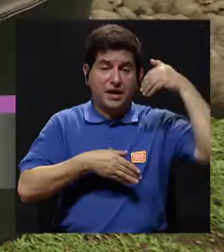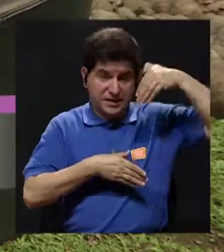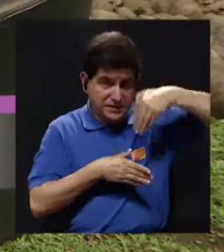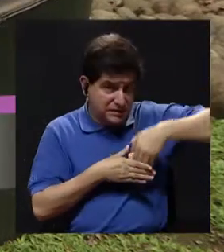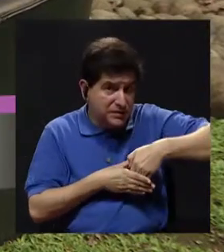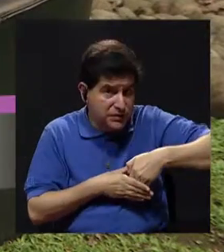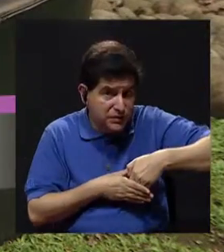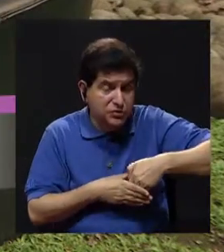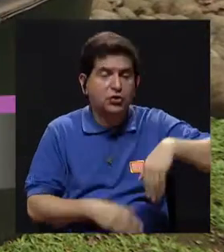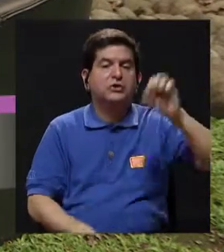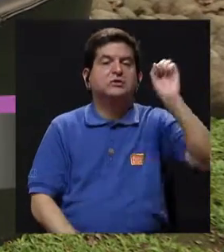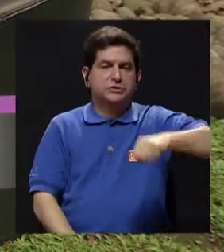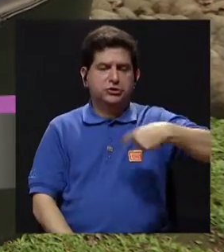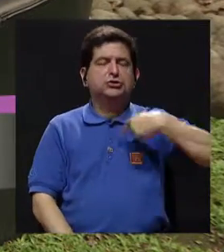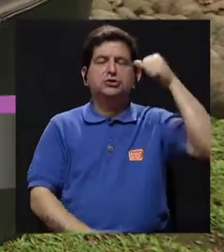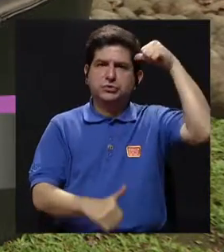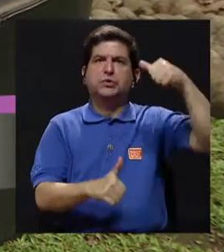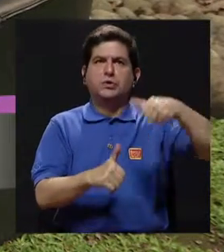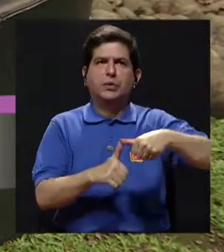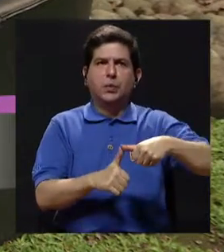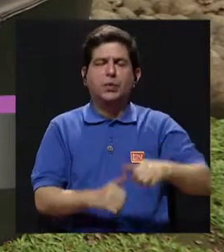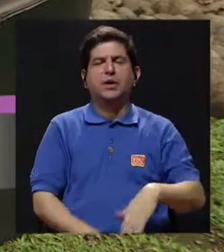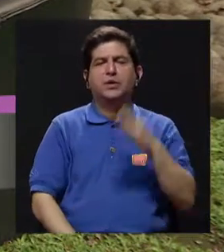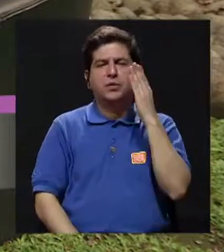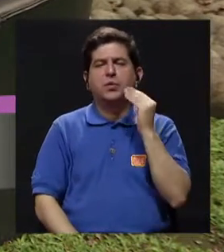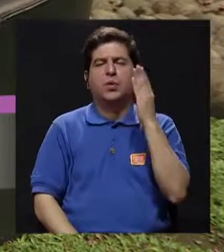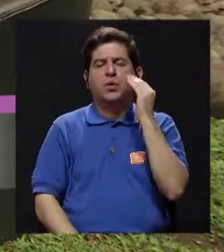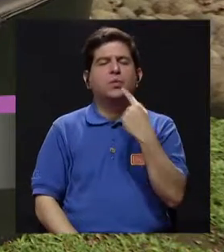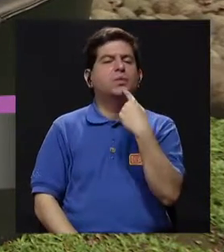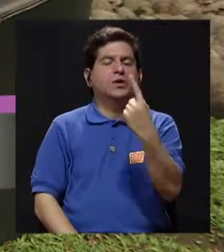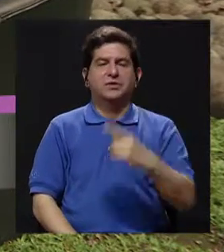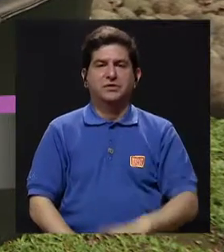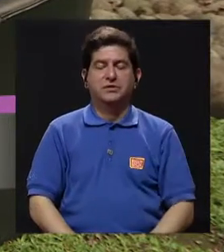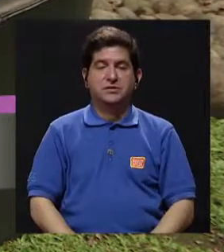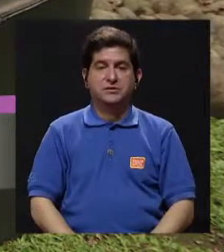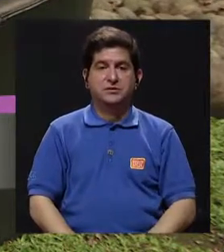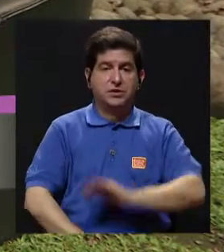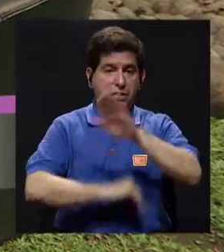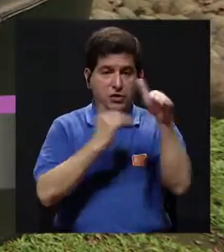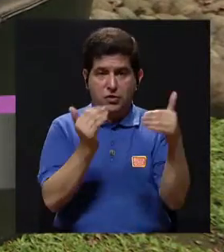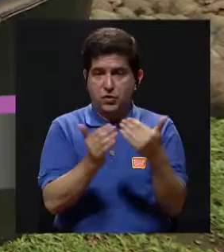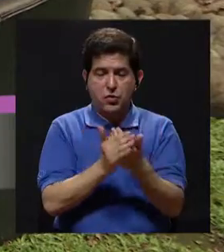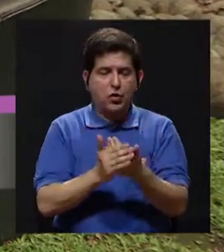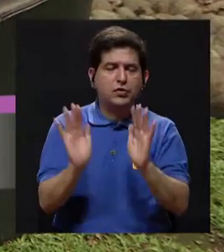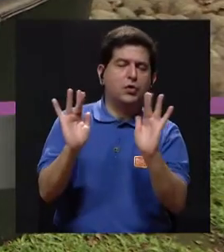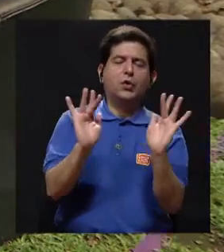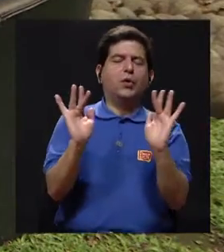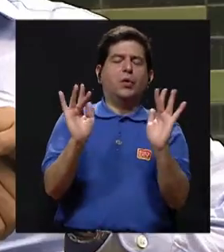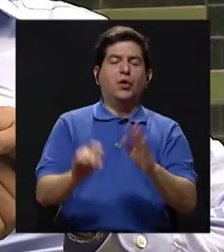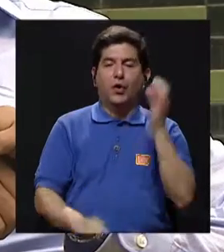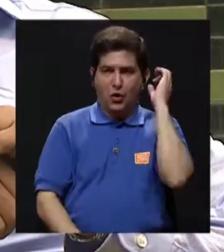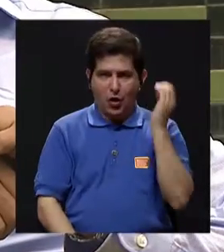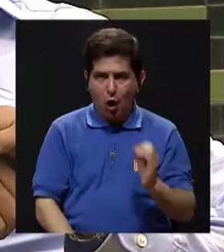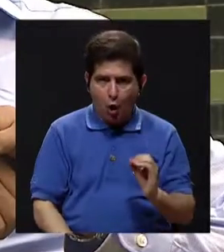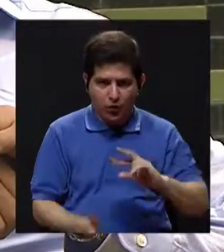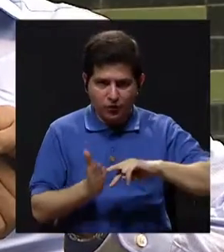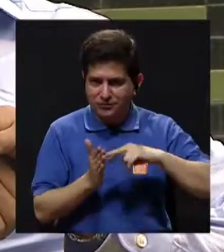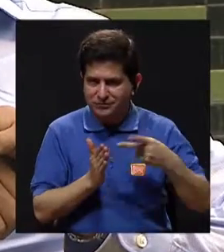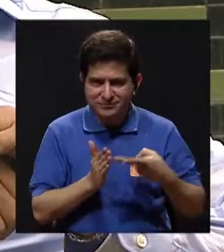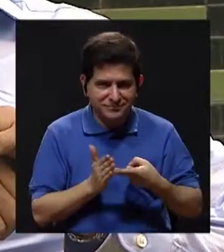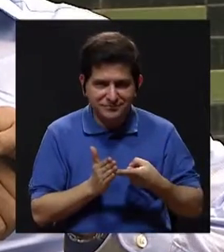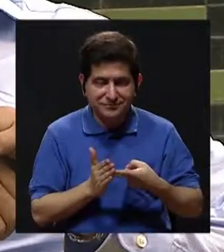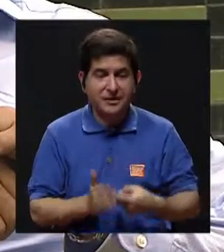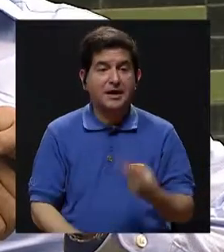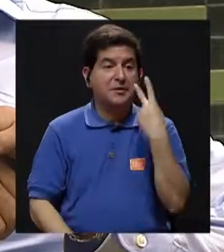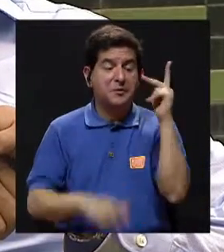dentro, ¿verdad, don Javier? Sí, yo recuerdo nuestros abuelos que decían no todo lo que brille es oro y a esto nos